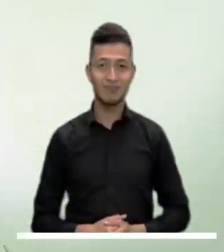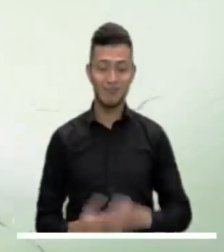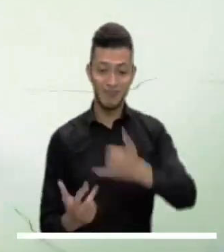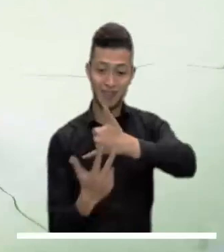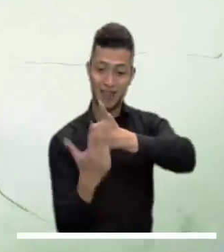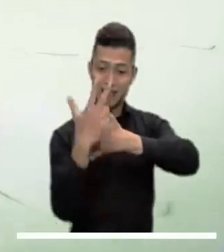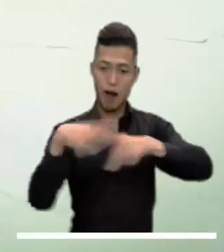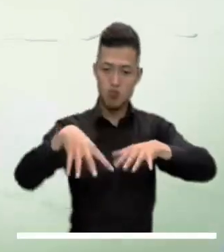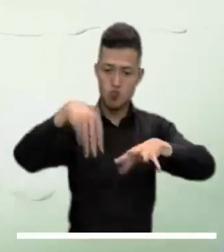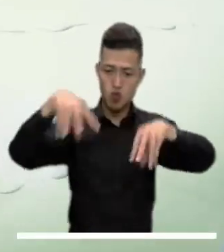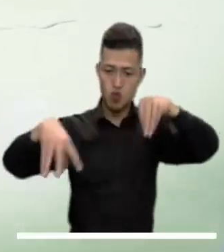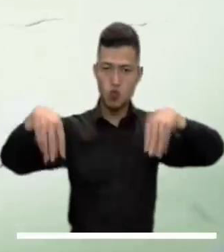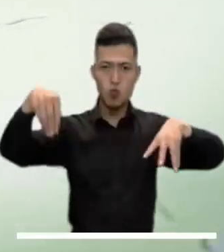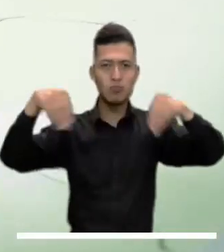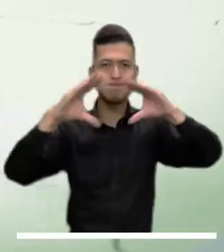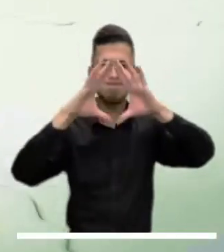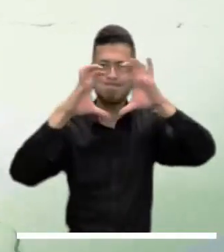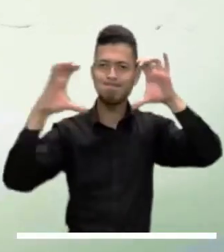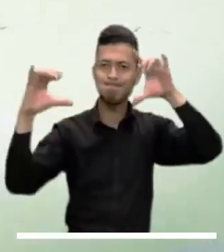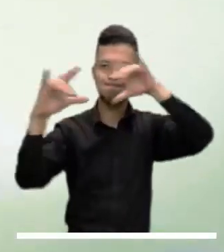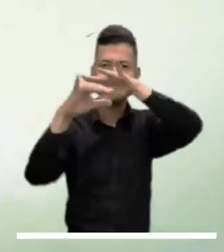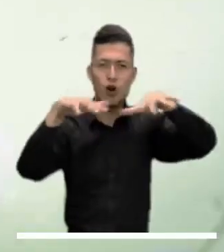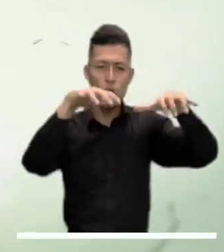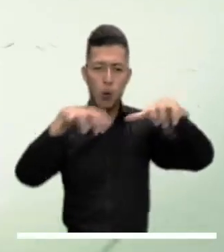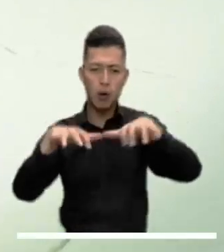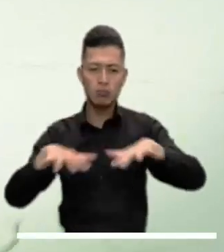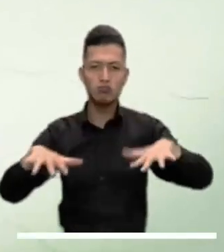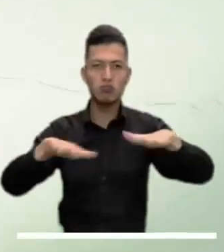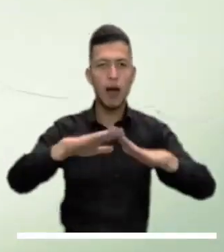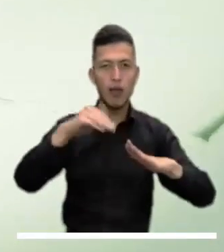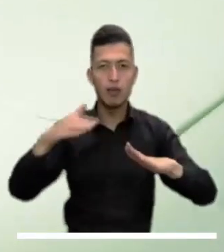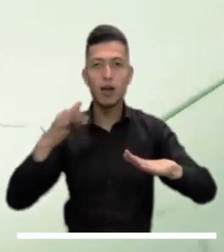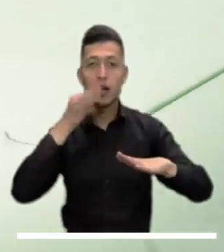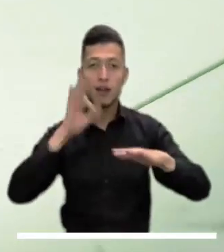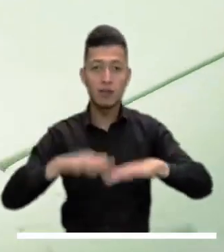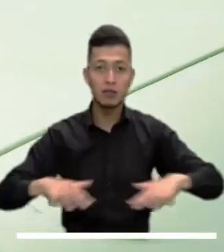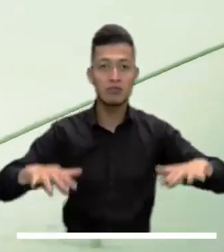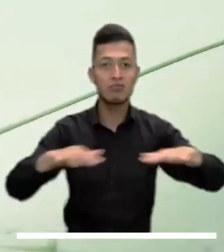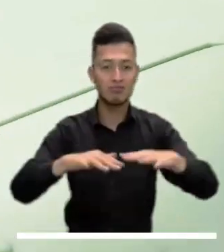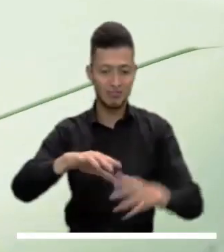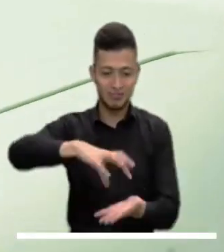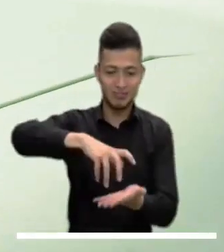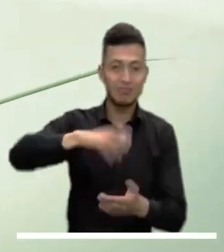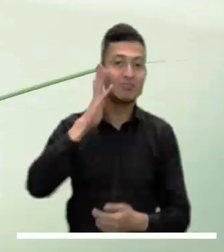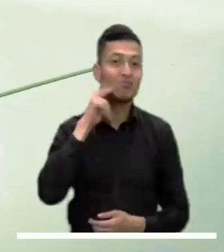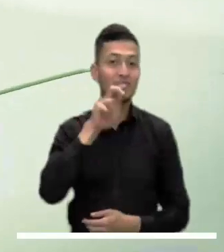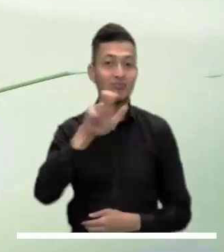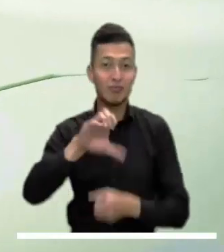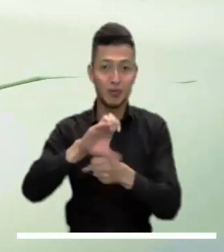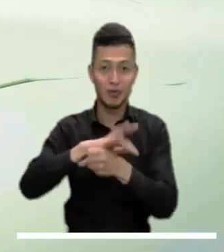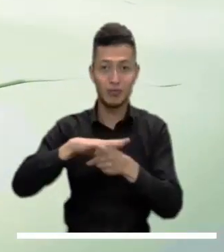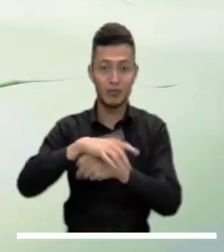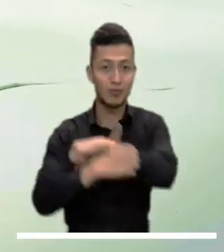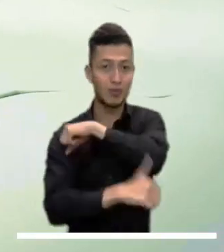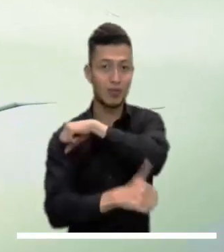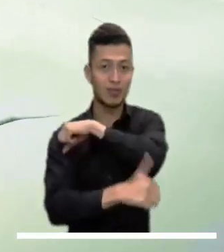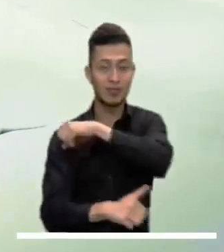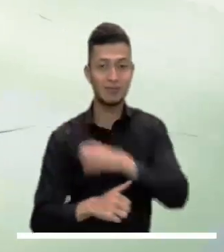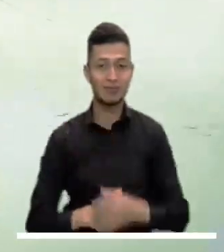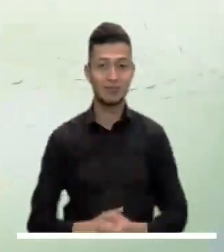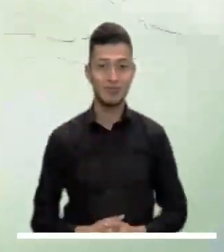En las montañas andinas se advierte un cielo encapotado y lluvias dispersas sobre Antioquia, Eje Cafetero, Los Santanderes,